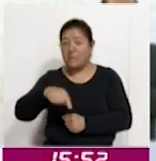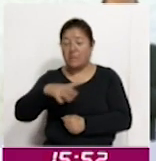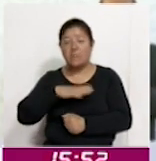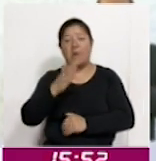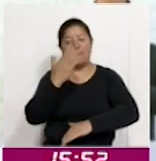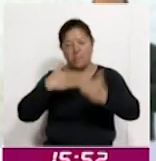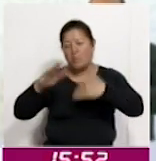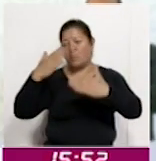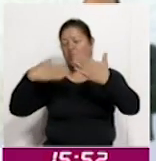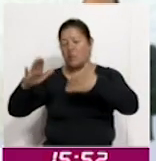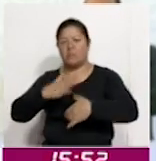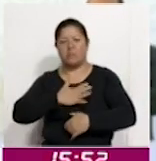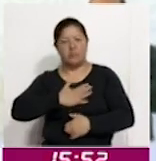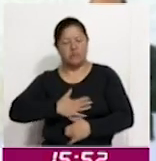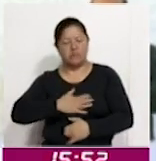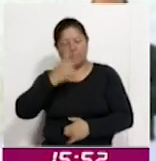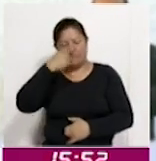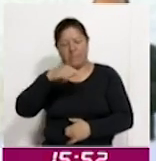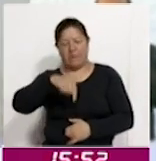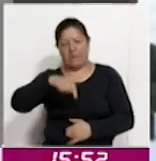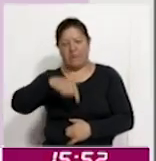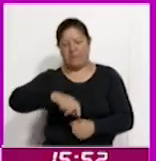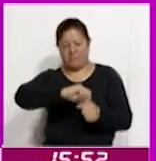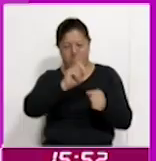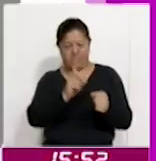progreso con justicia a nuestro país.